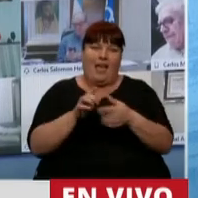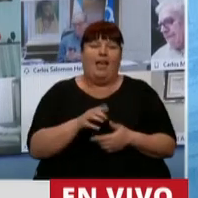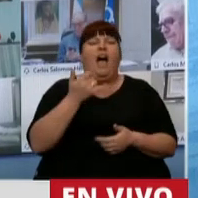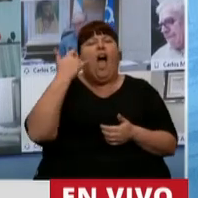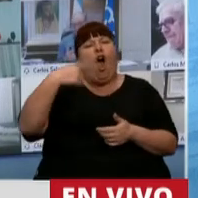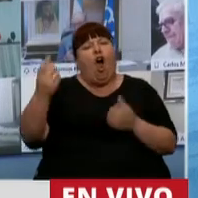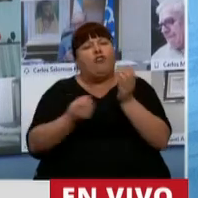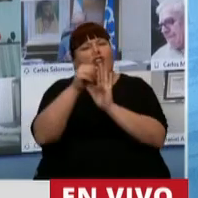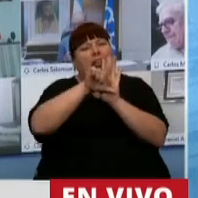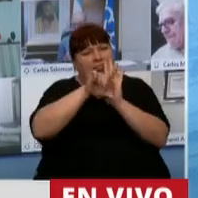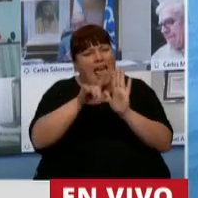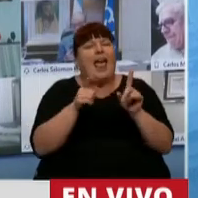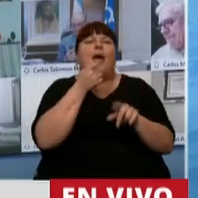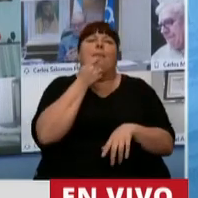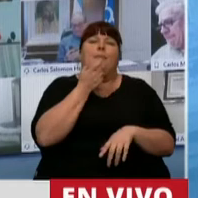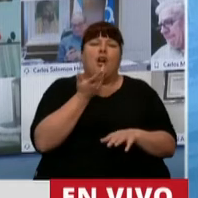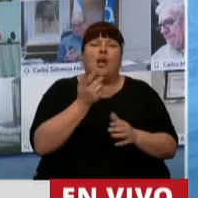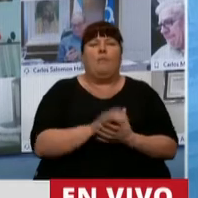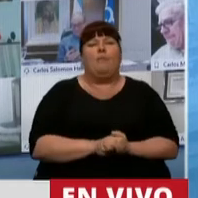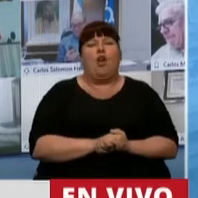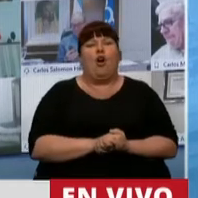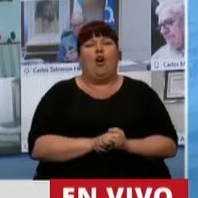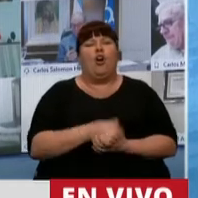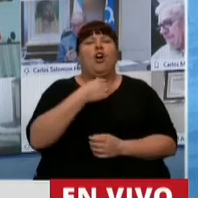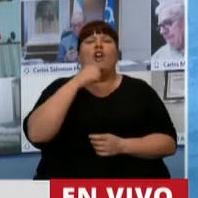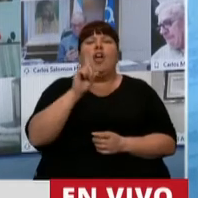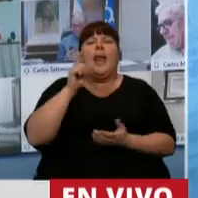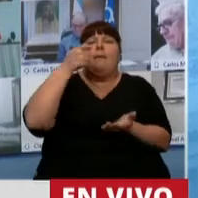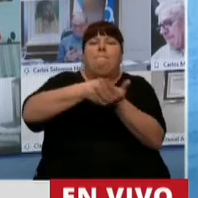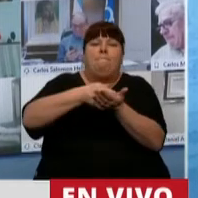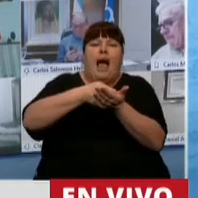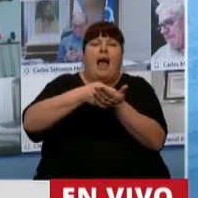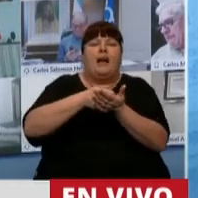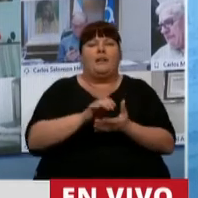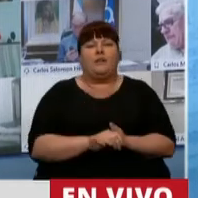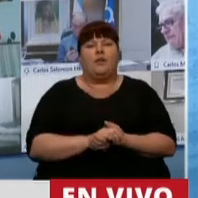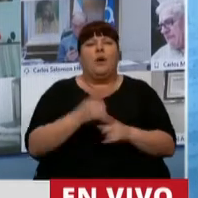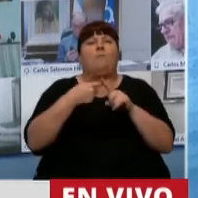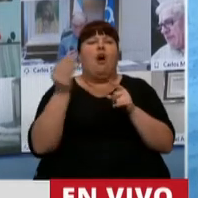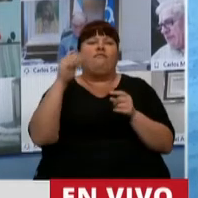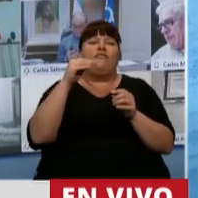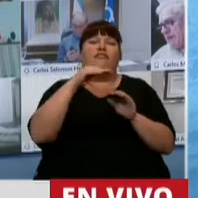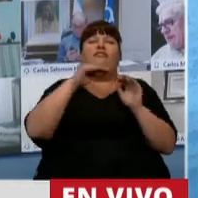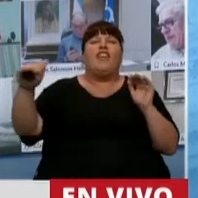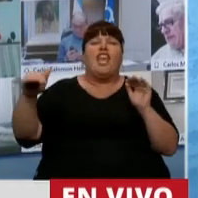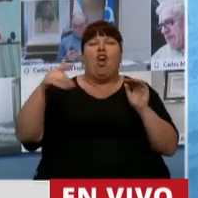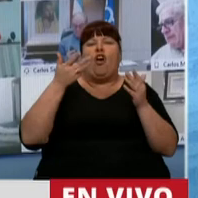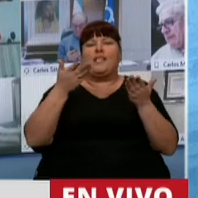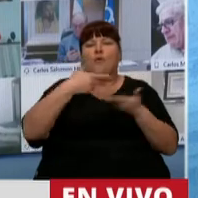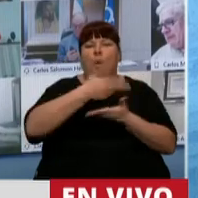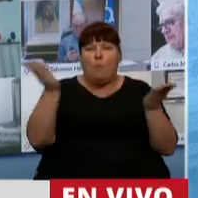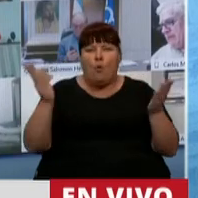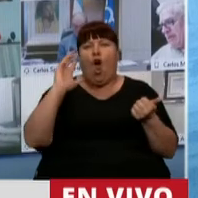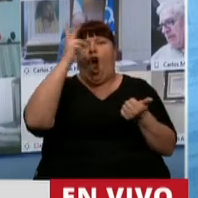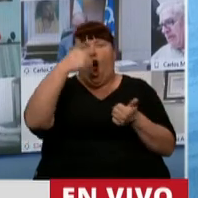otras medidas como por ejemplo evitar que tengan que pagar por cargos fijos de los servicios públicos